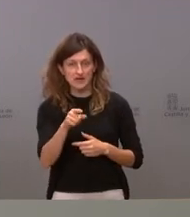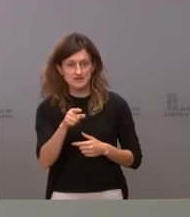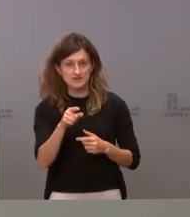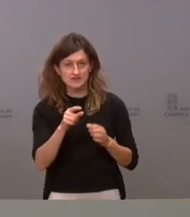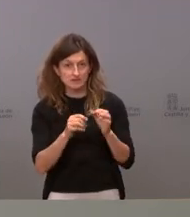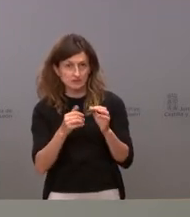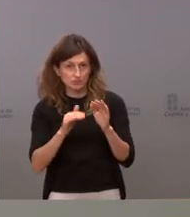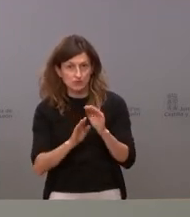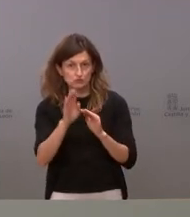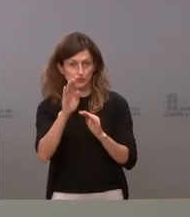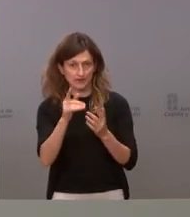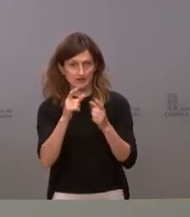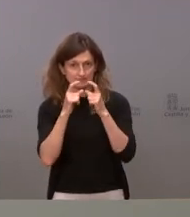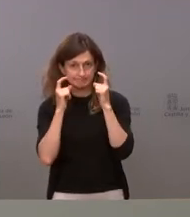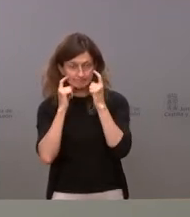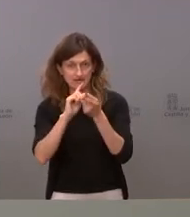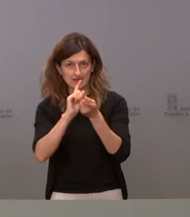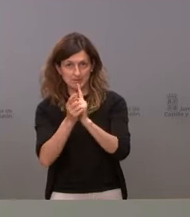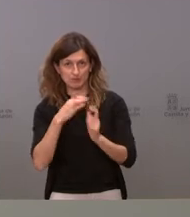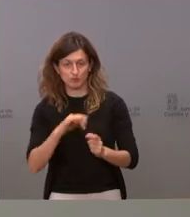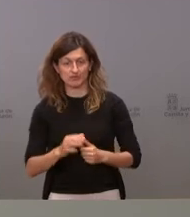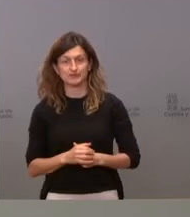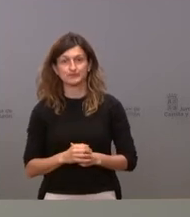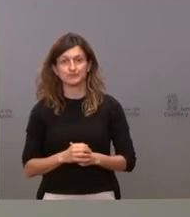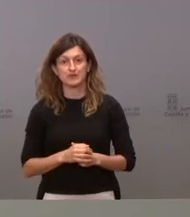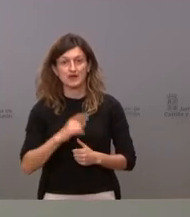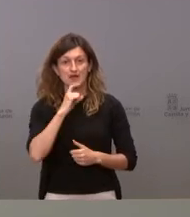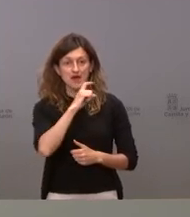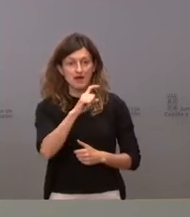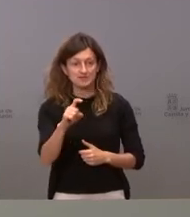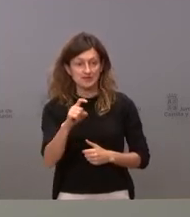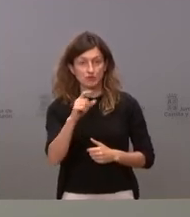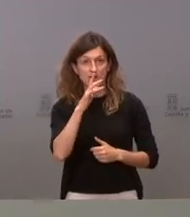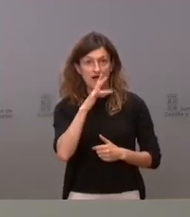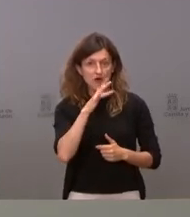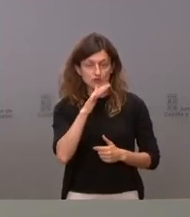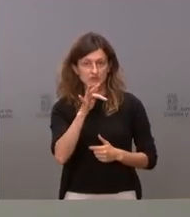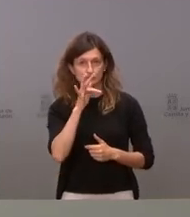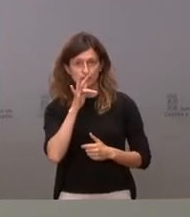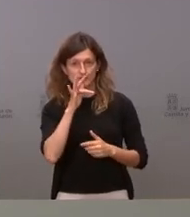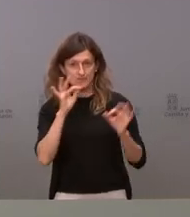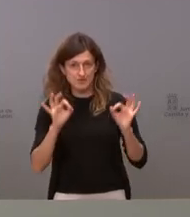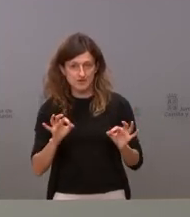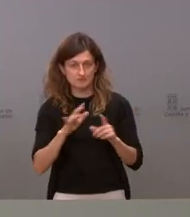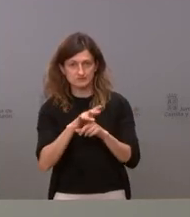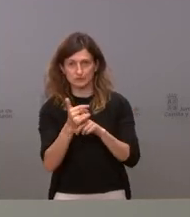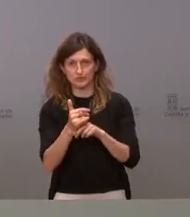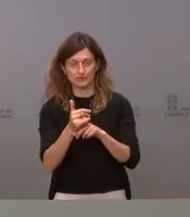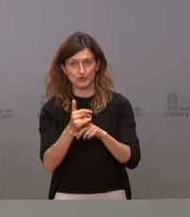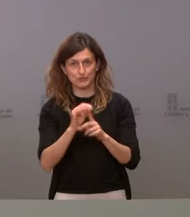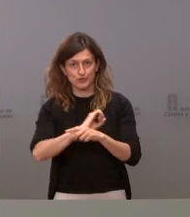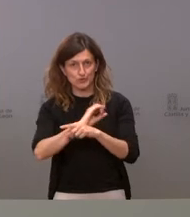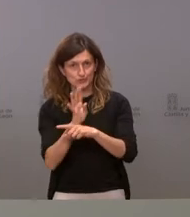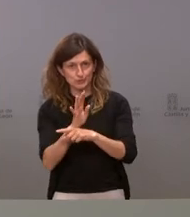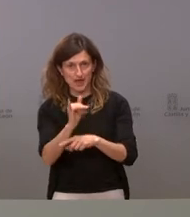incidencia. Bueno, para finalizar, recordarles a todos que nos encontramos todavía en una situación en la que el coronavirus